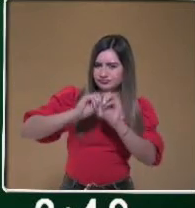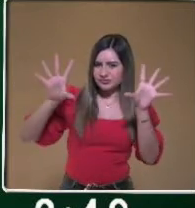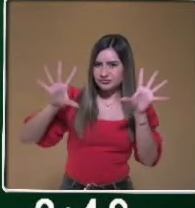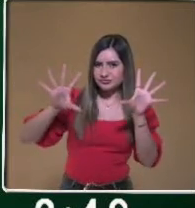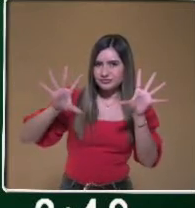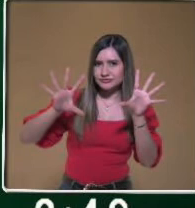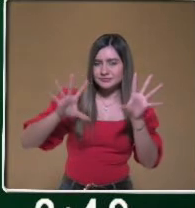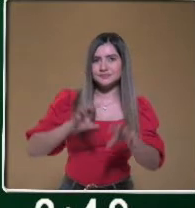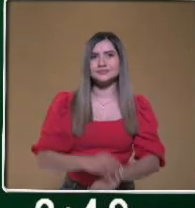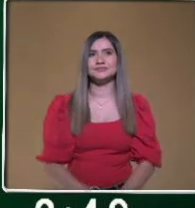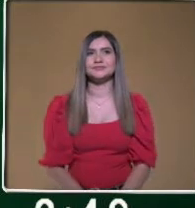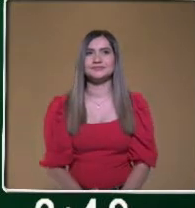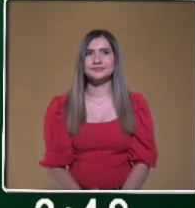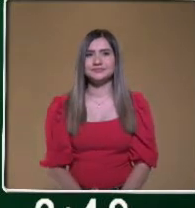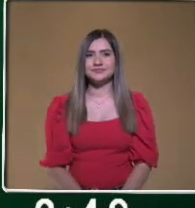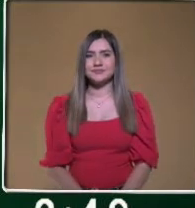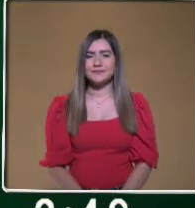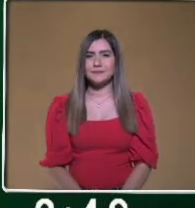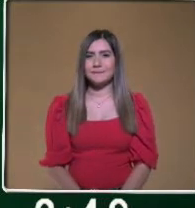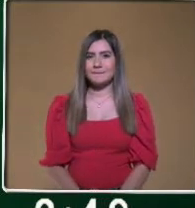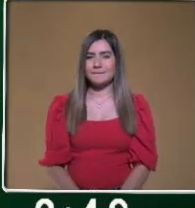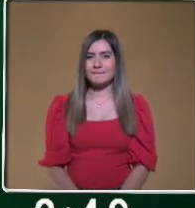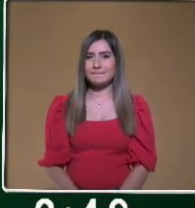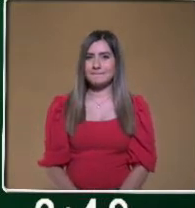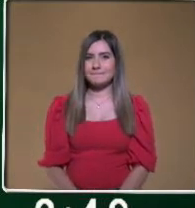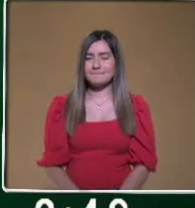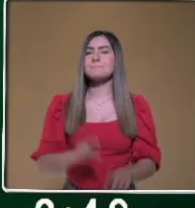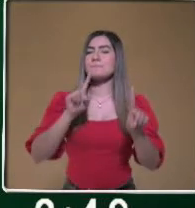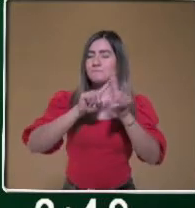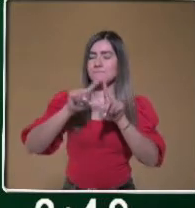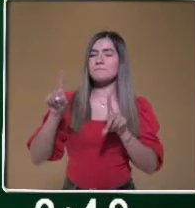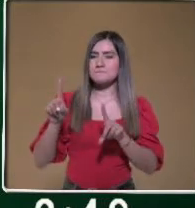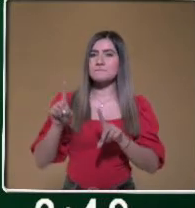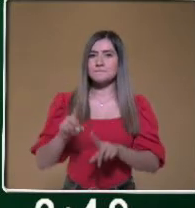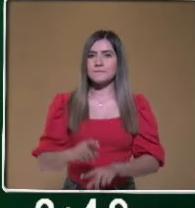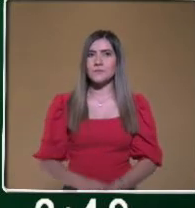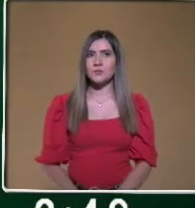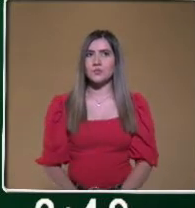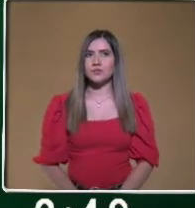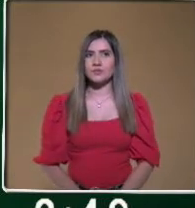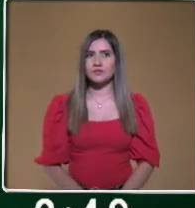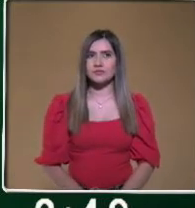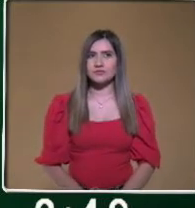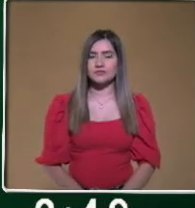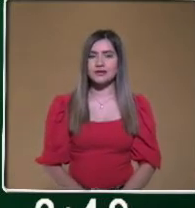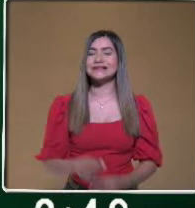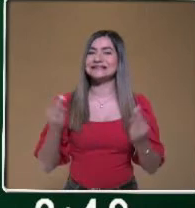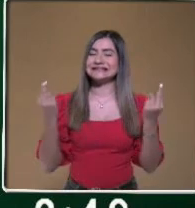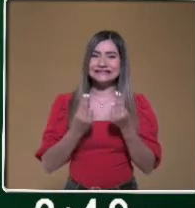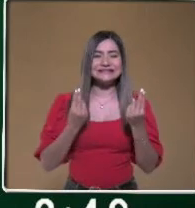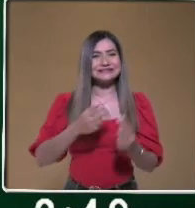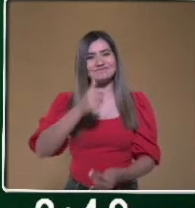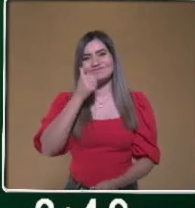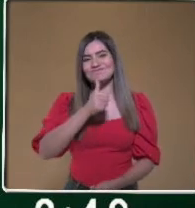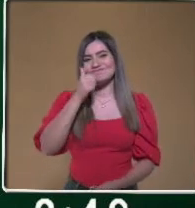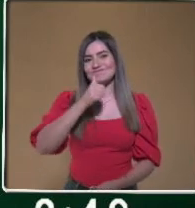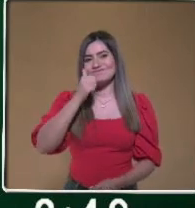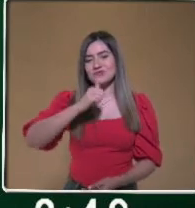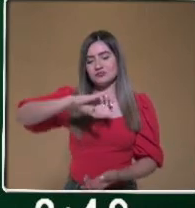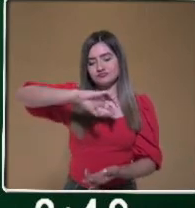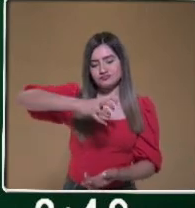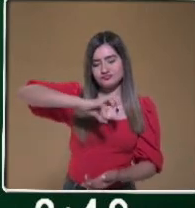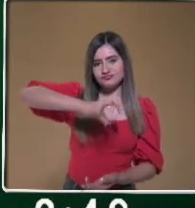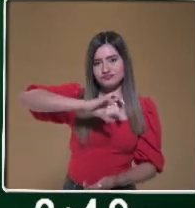diferencia de la anterior, aquí depende totalmente de un sistema de riego.